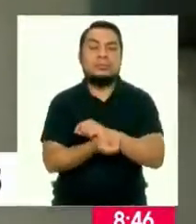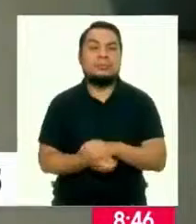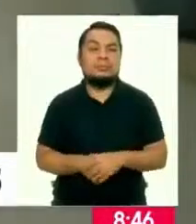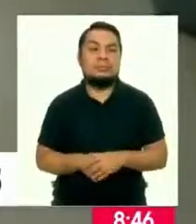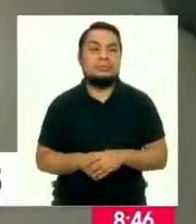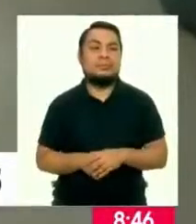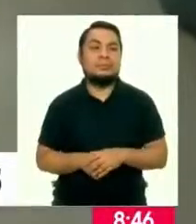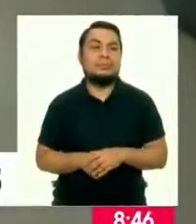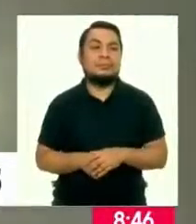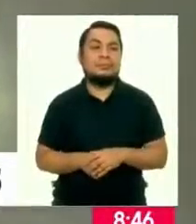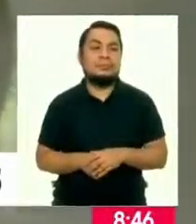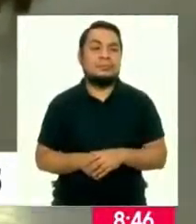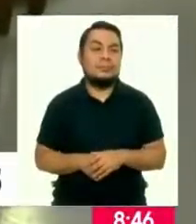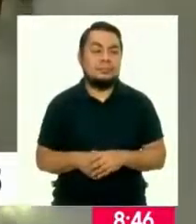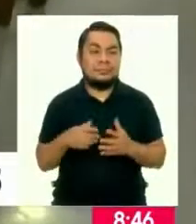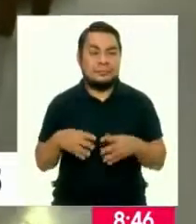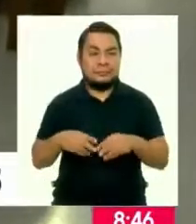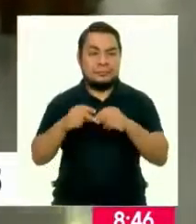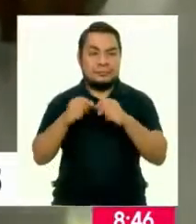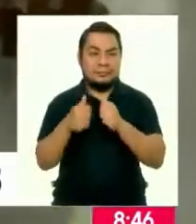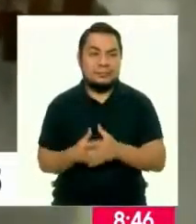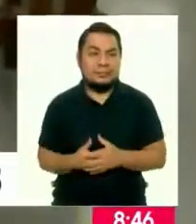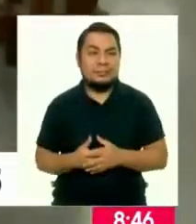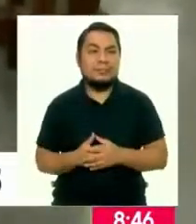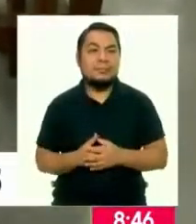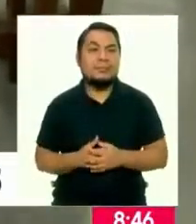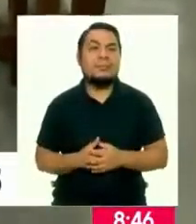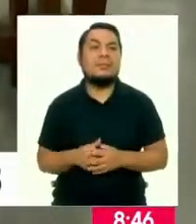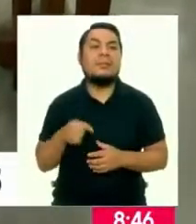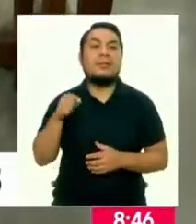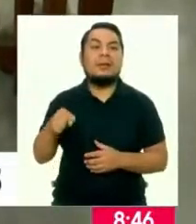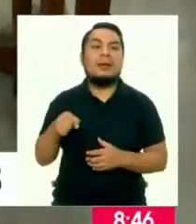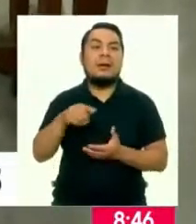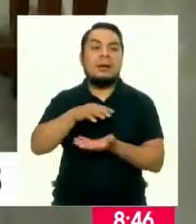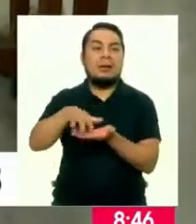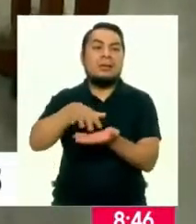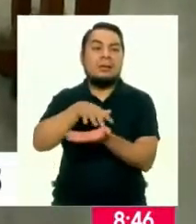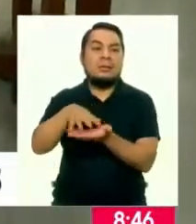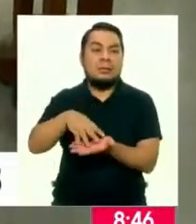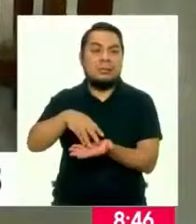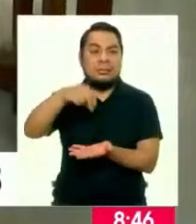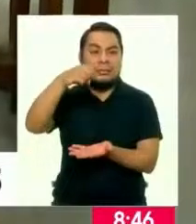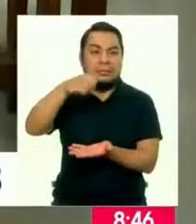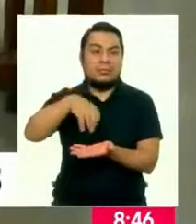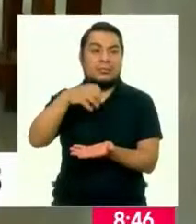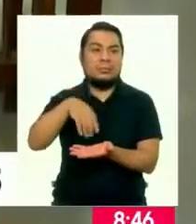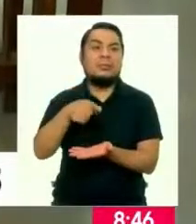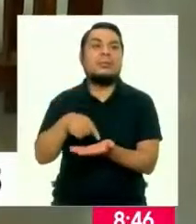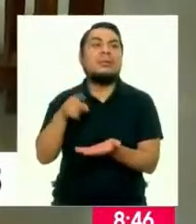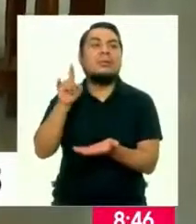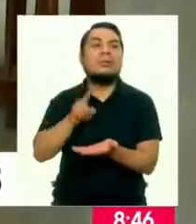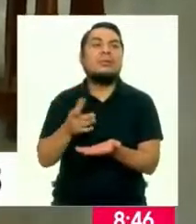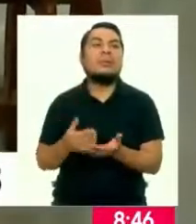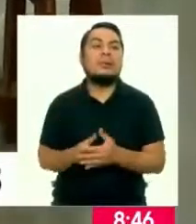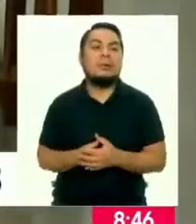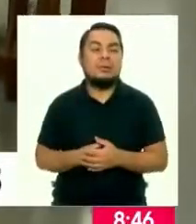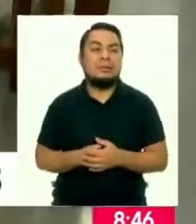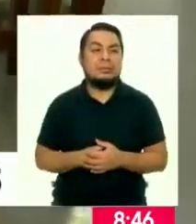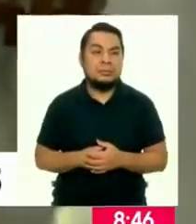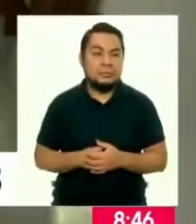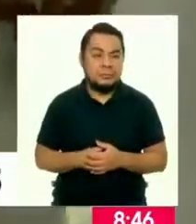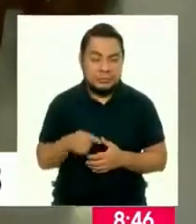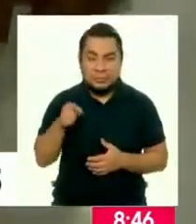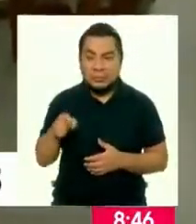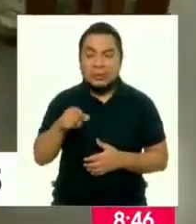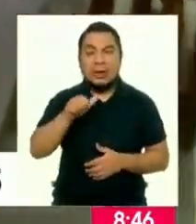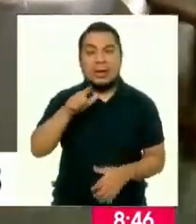con esta característica. Y en esta mezcla, ¿qué componentes químicos son los que se utilizan? Tenemos, por ejemplo, almidón,